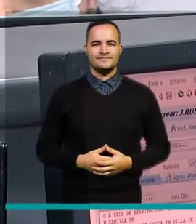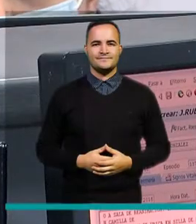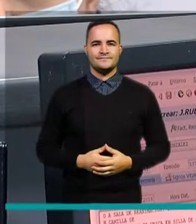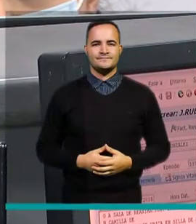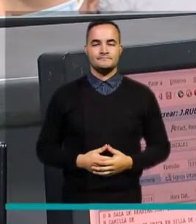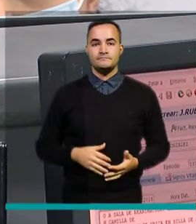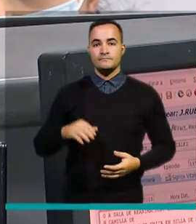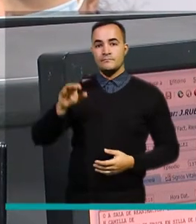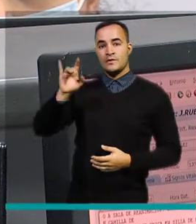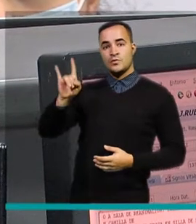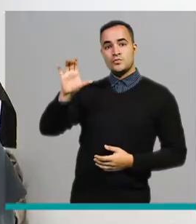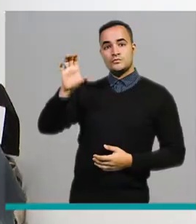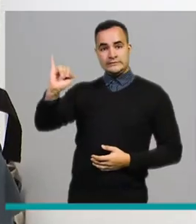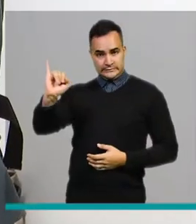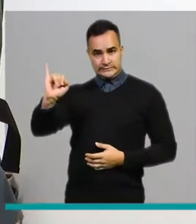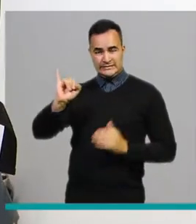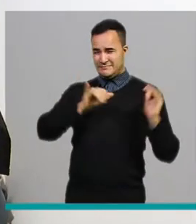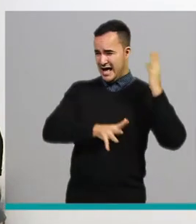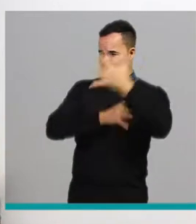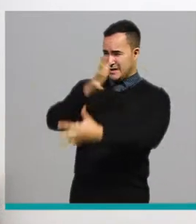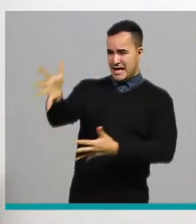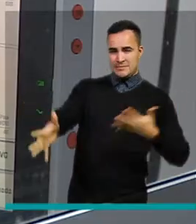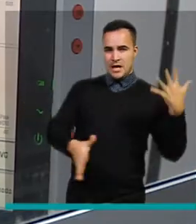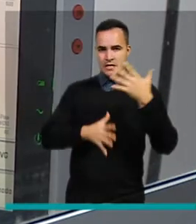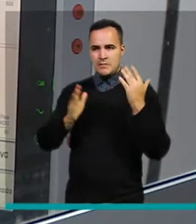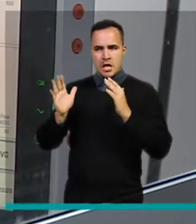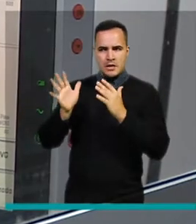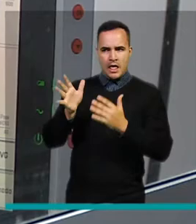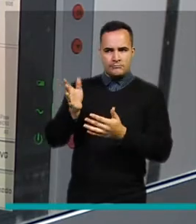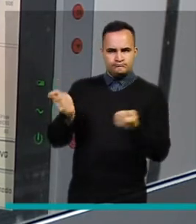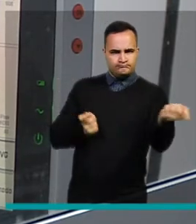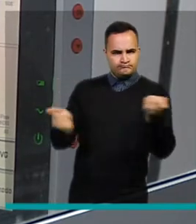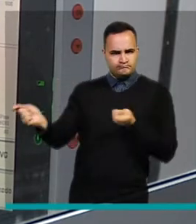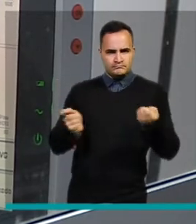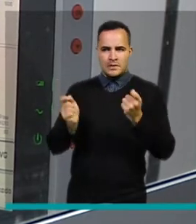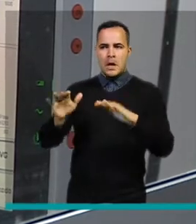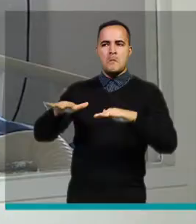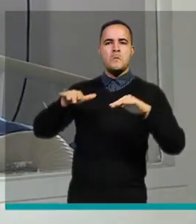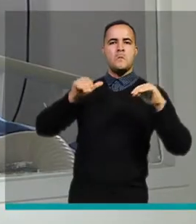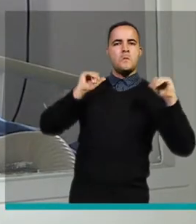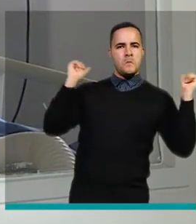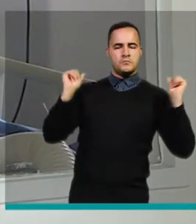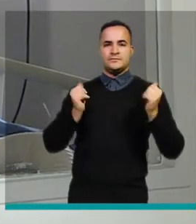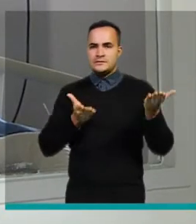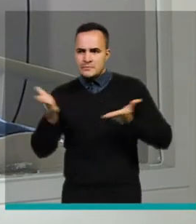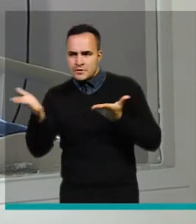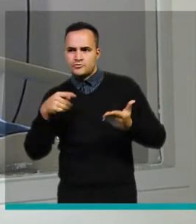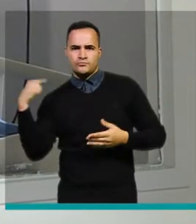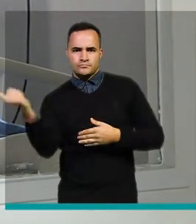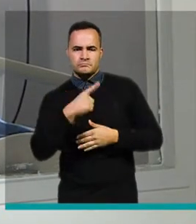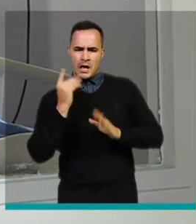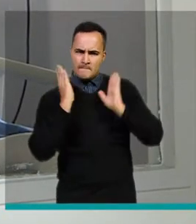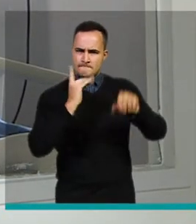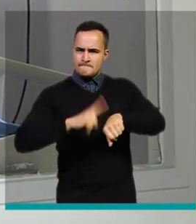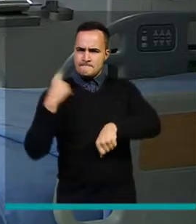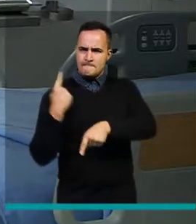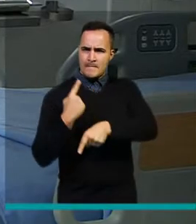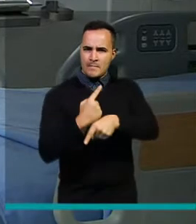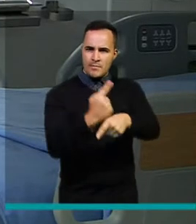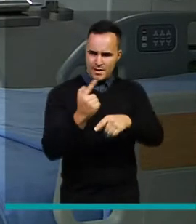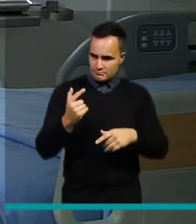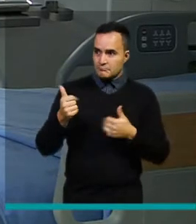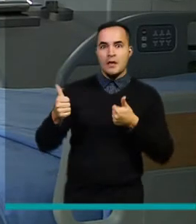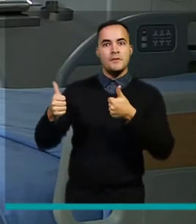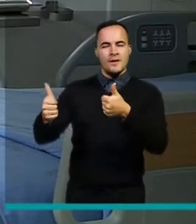Que las UCI no estén colapsadas y los servicios de salud se puedan prestar sin contratiempos es gracias a la medida 4